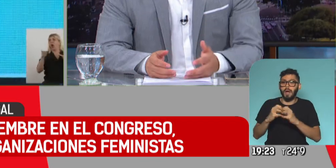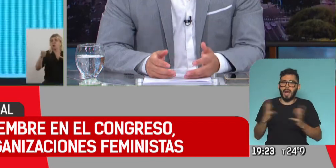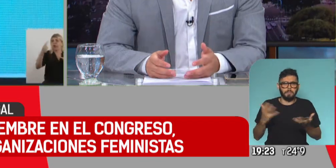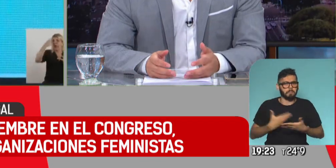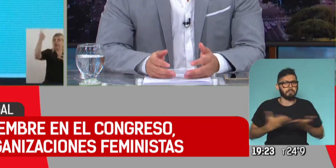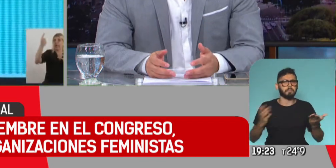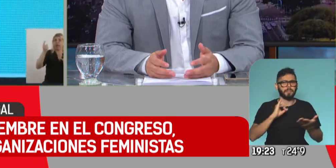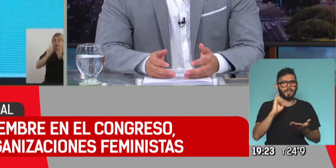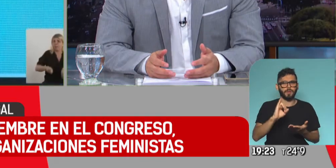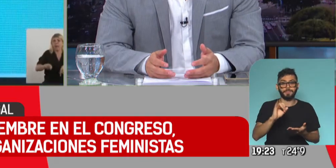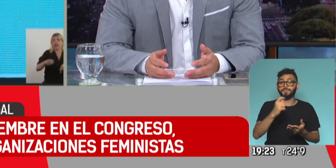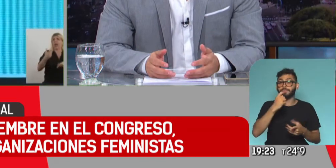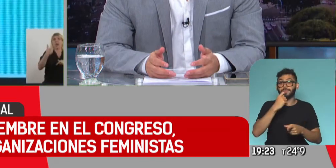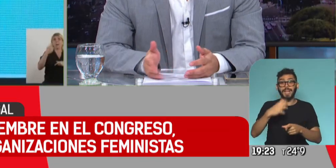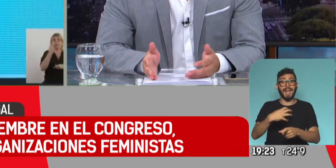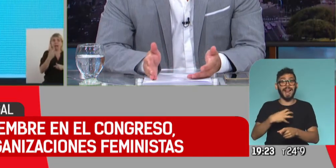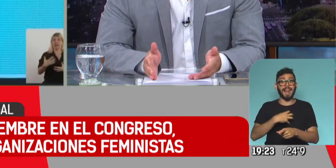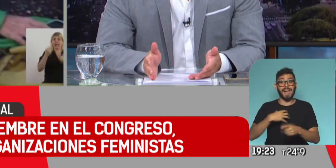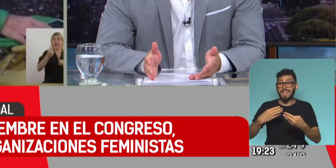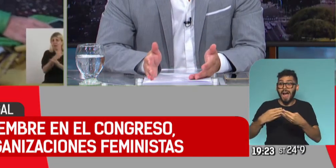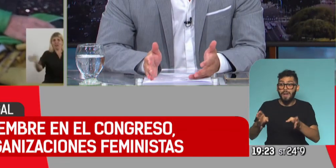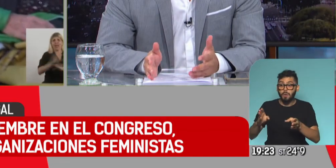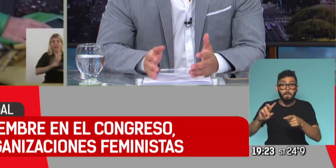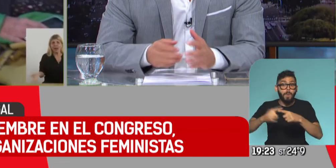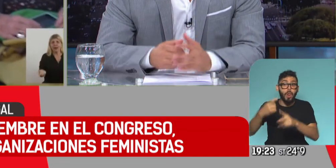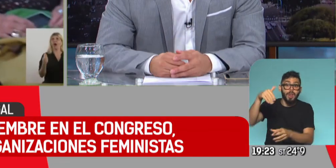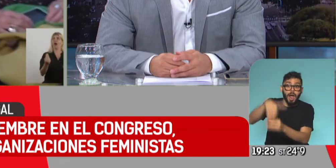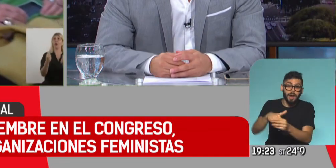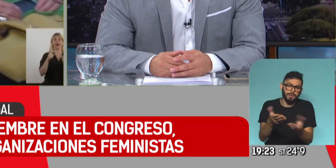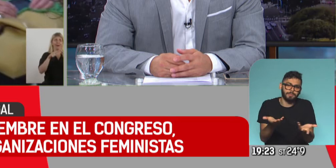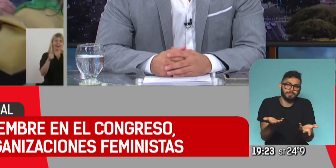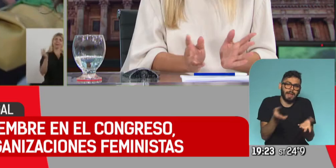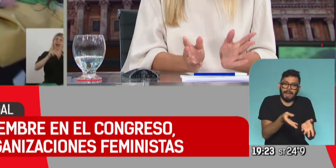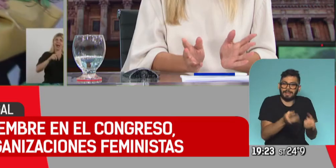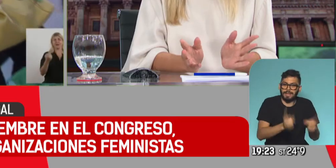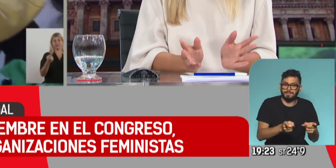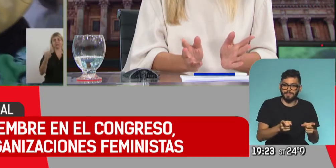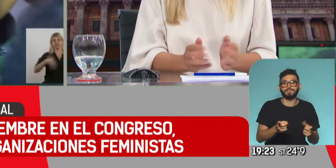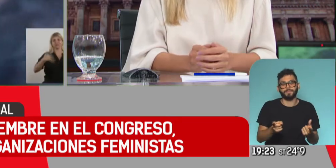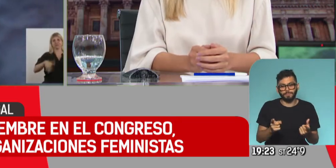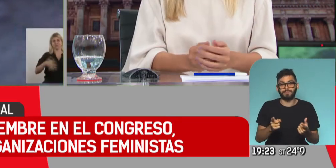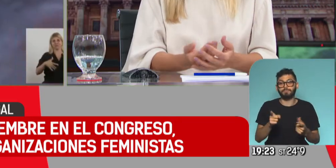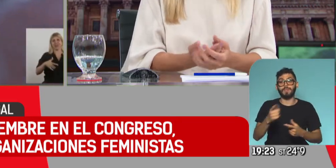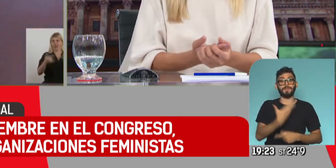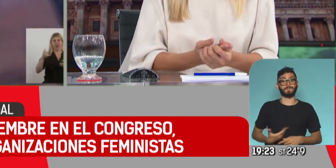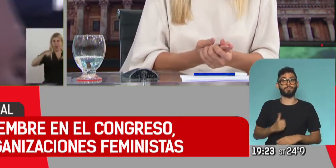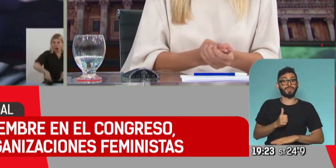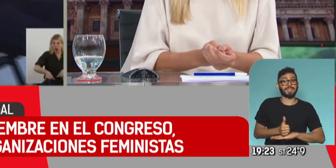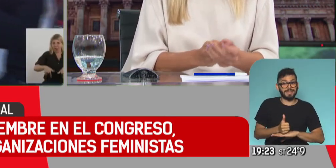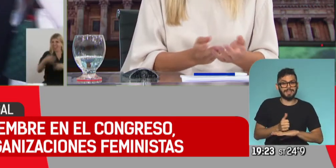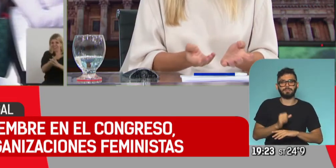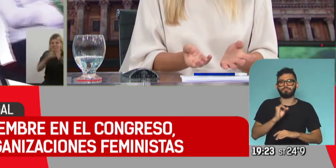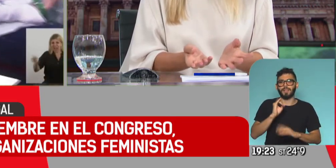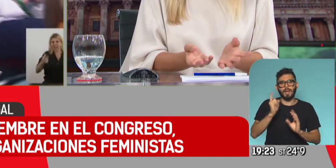reinicio de las clases se transforma en un hecho político, ¿cómo no va a transformarse este, verdad? Bueno, y ahí al presidente, resaltando también a la